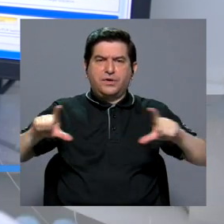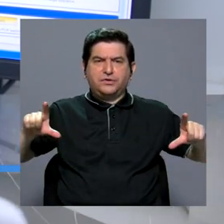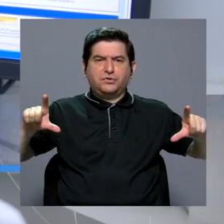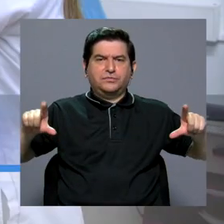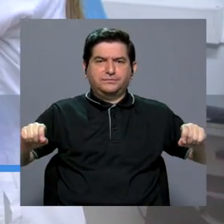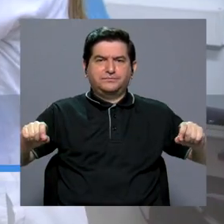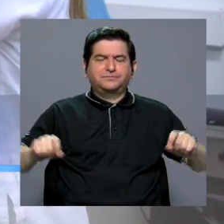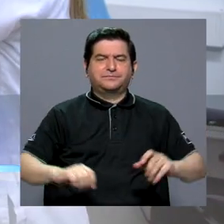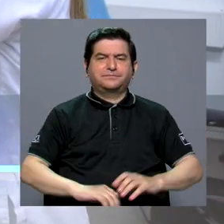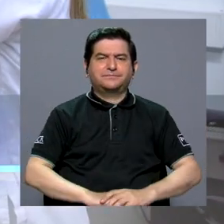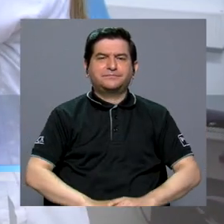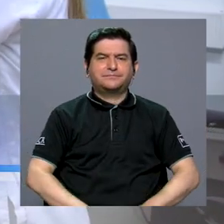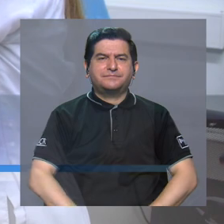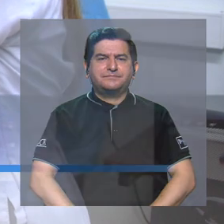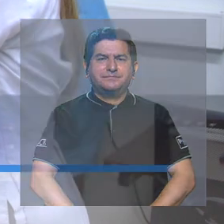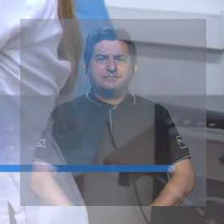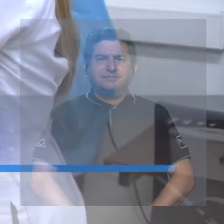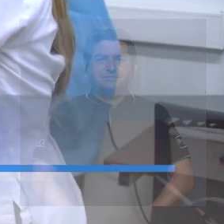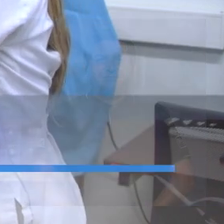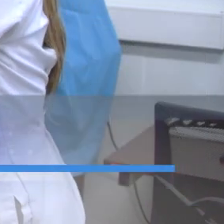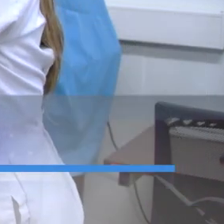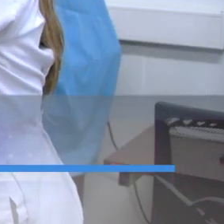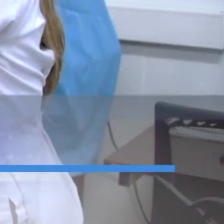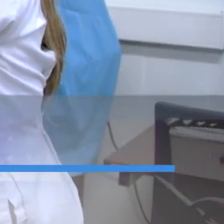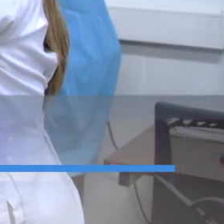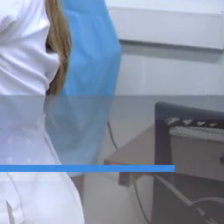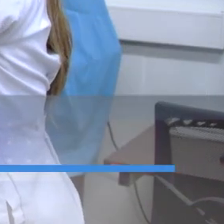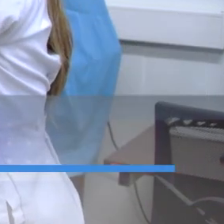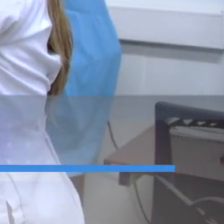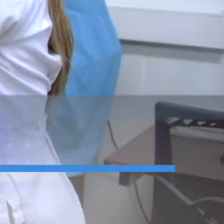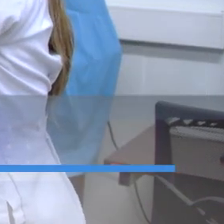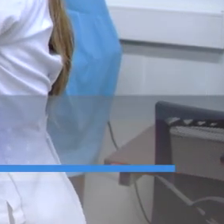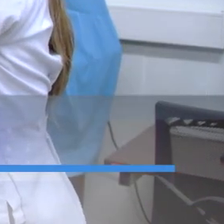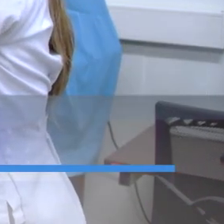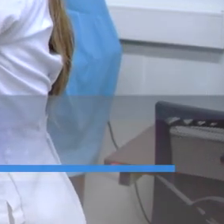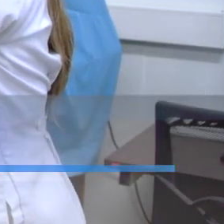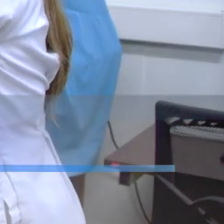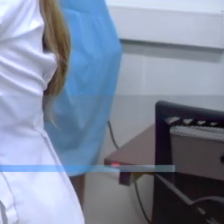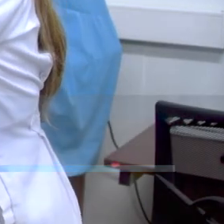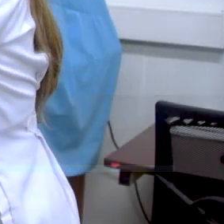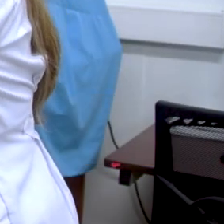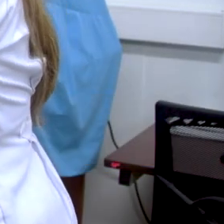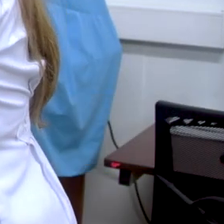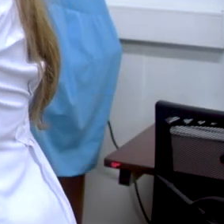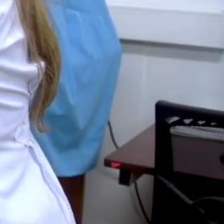proyecto.covid.costarica.com